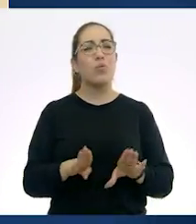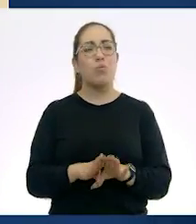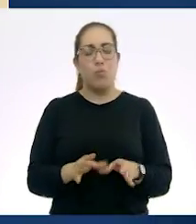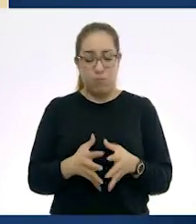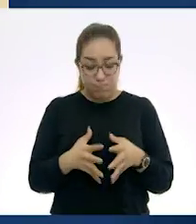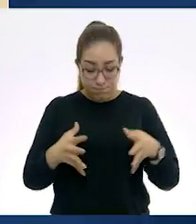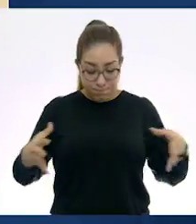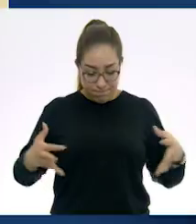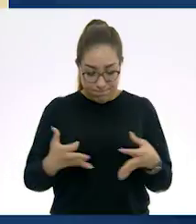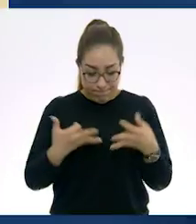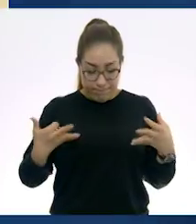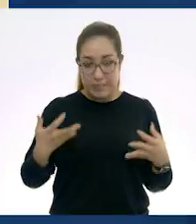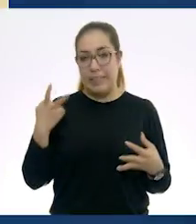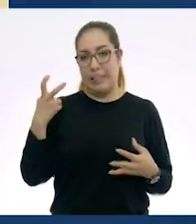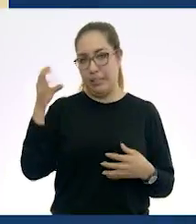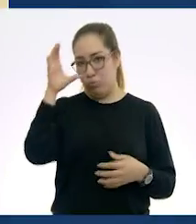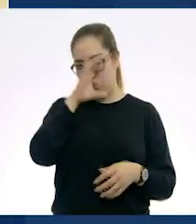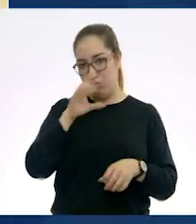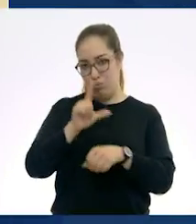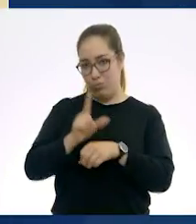comprendió esta civilización?